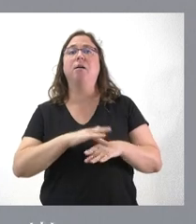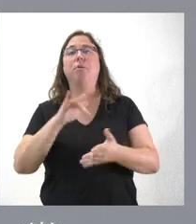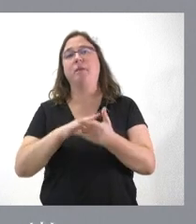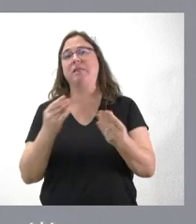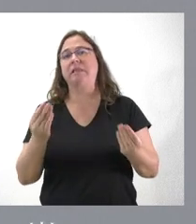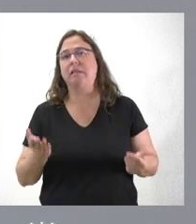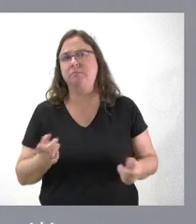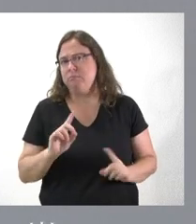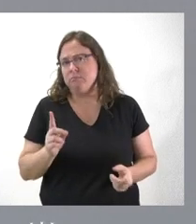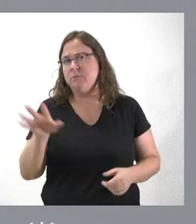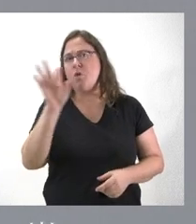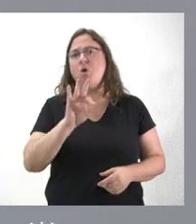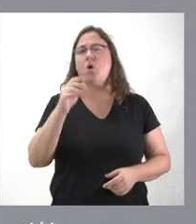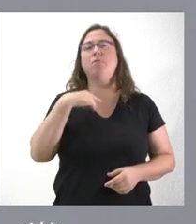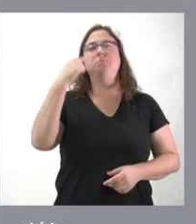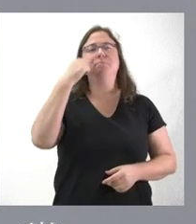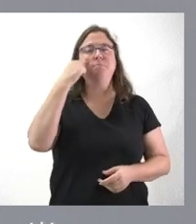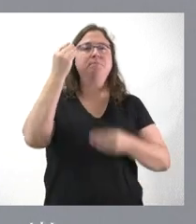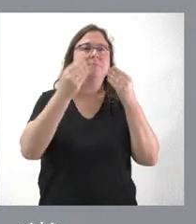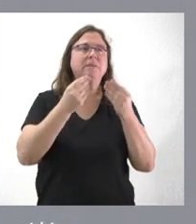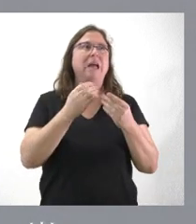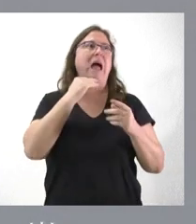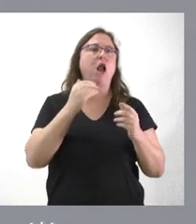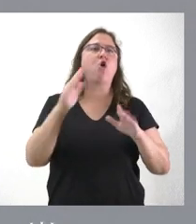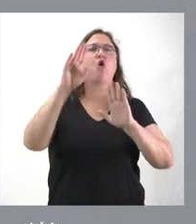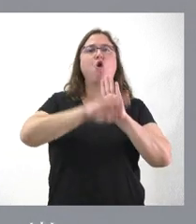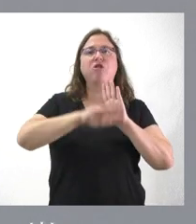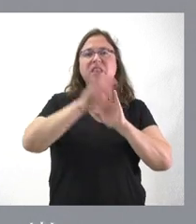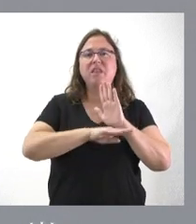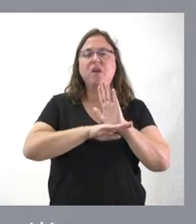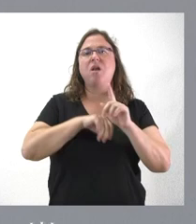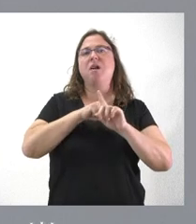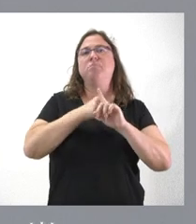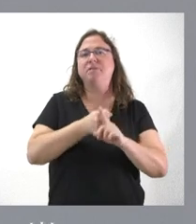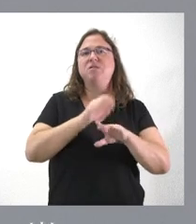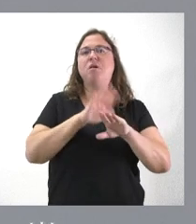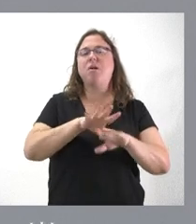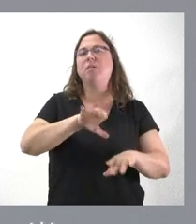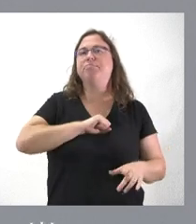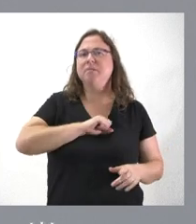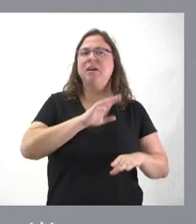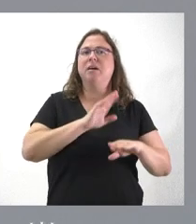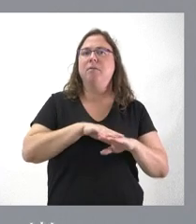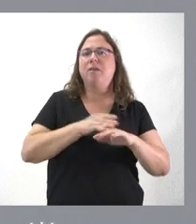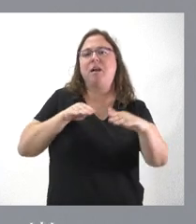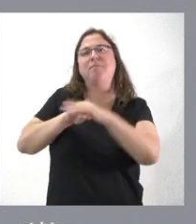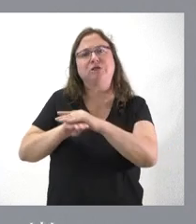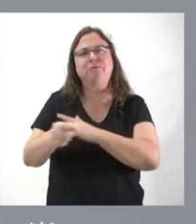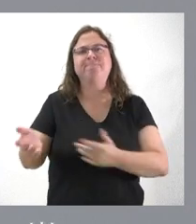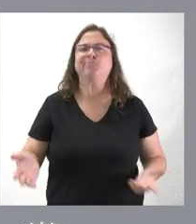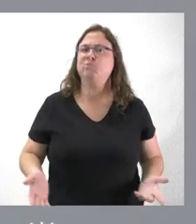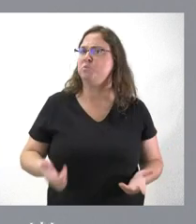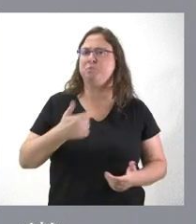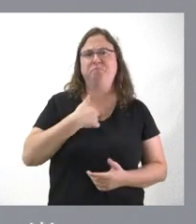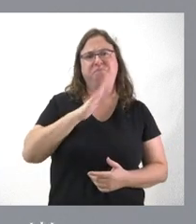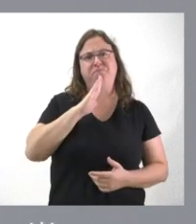o que se tenga en cuenta no sé qué condiciones de presión para una investidura para exigir inversiones del Estado, pues a nosotros